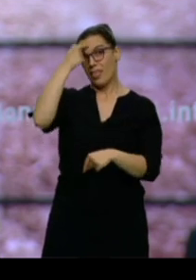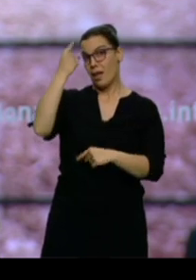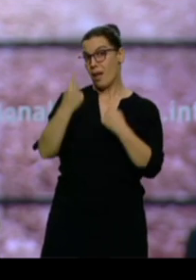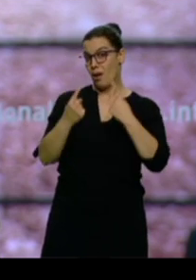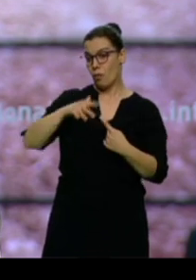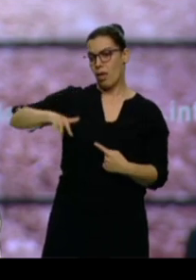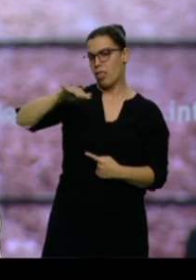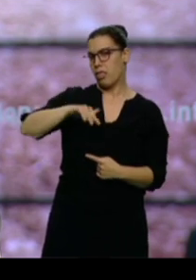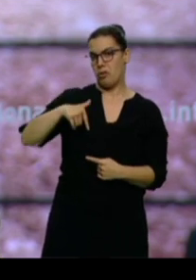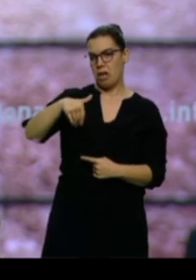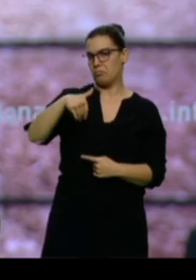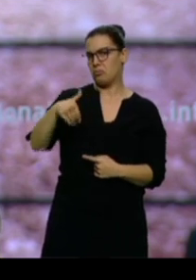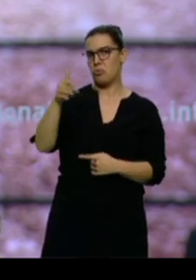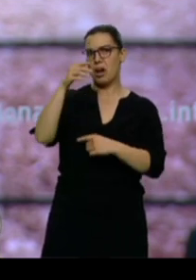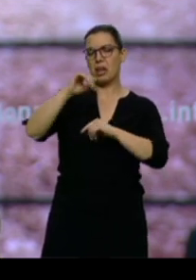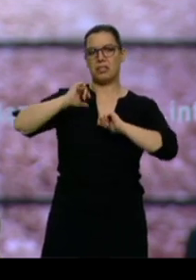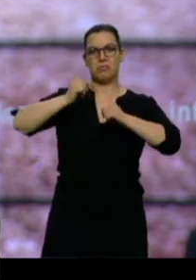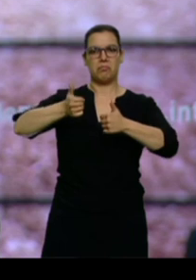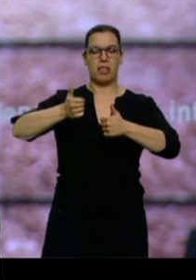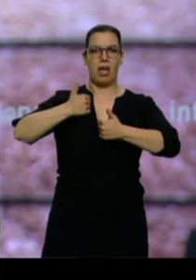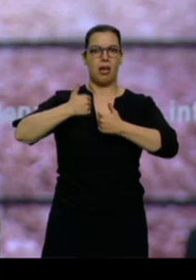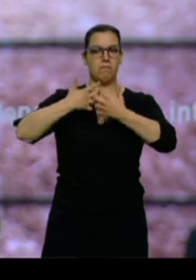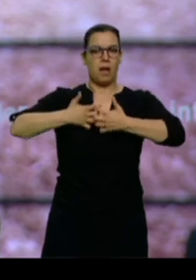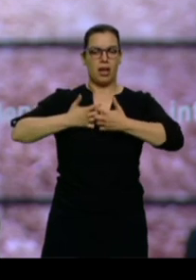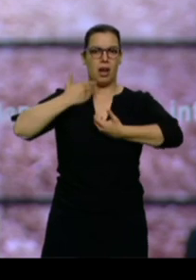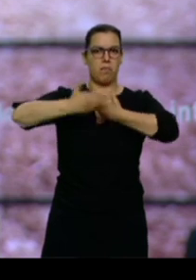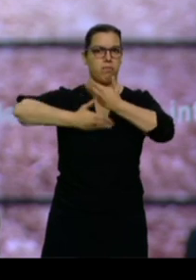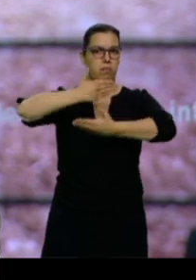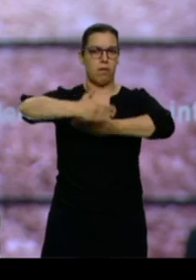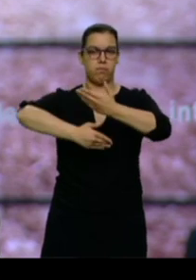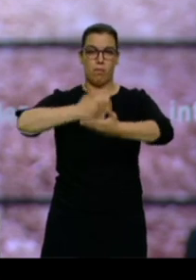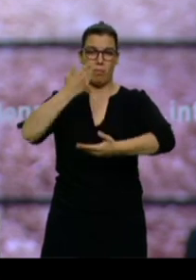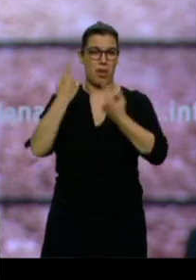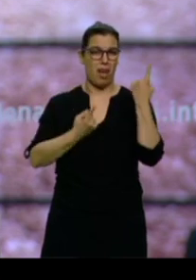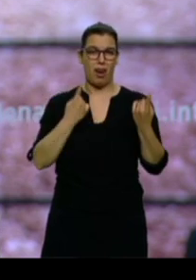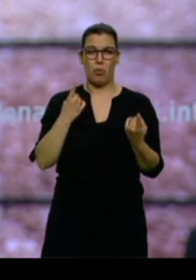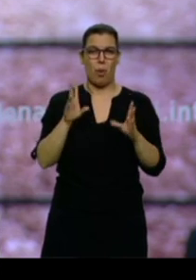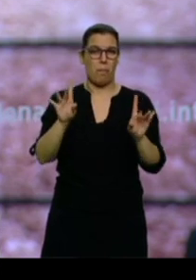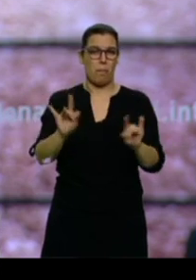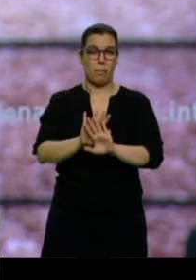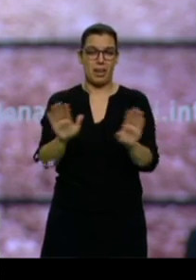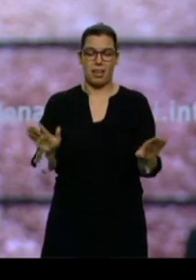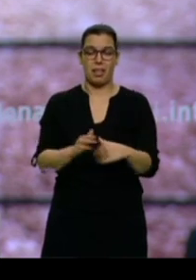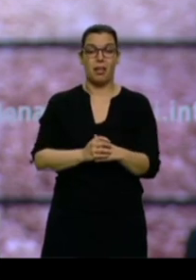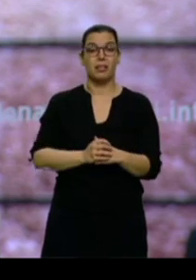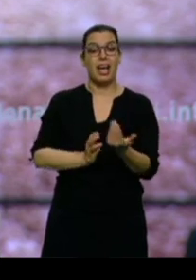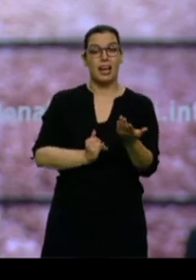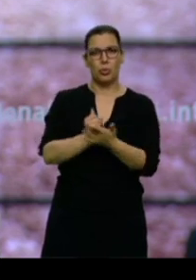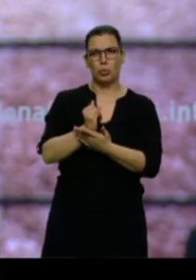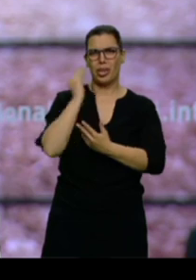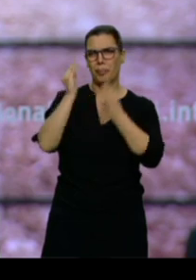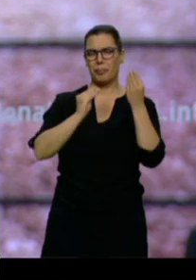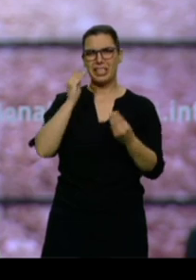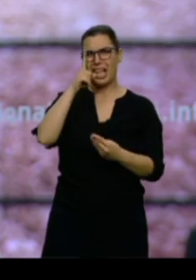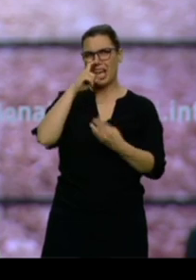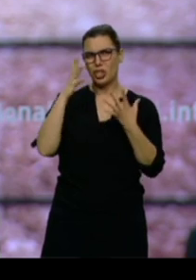máquinas funcionando, aunque en algunos casos no va a merecer la pena ni cosechar. Los agricultores no recuerdan un año tan seco desde